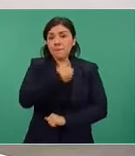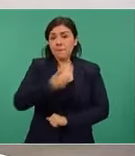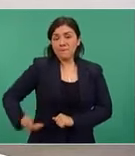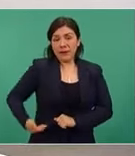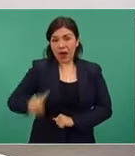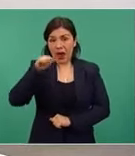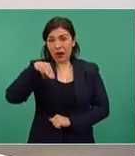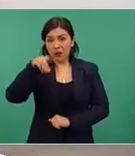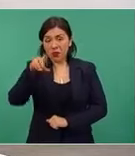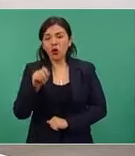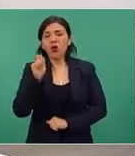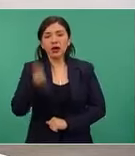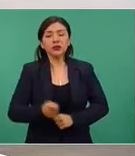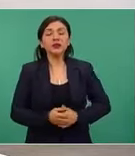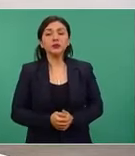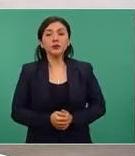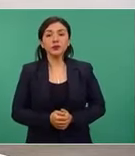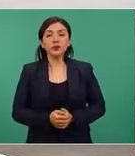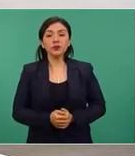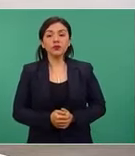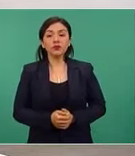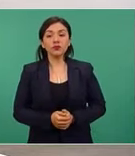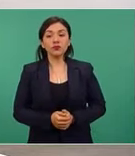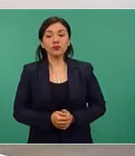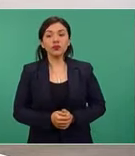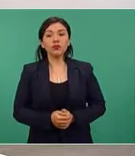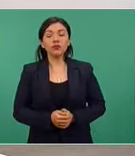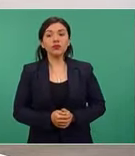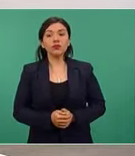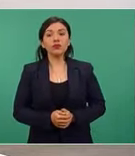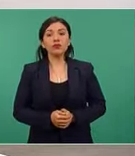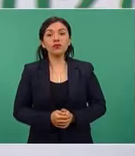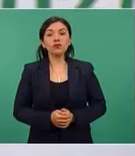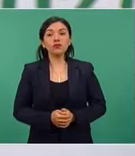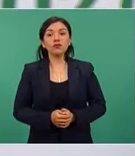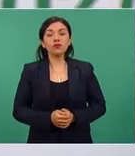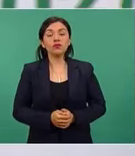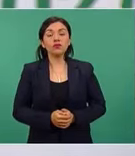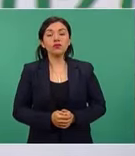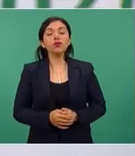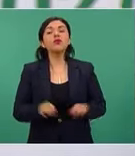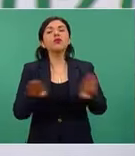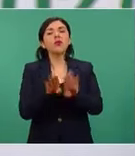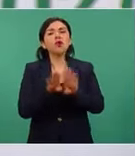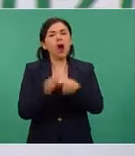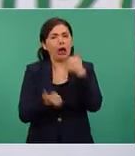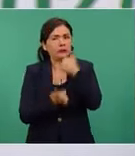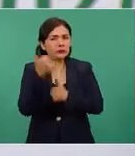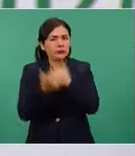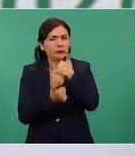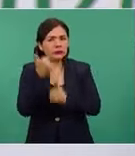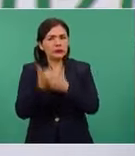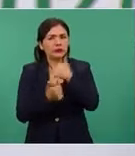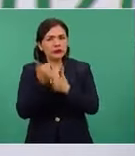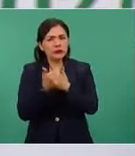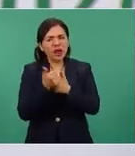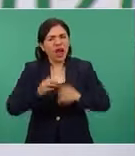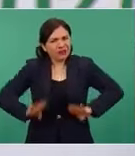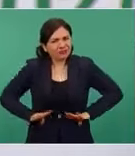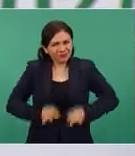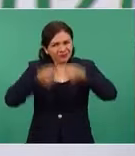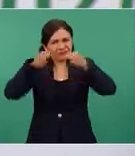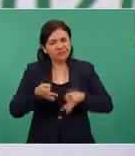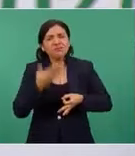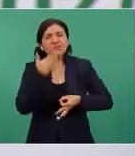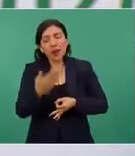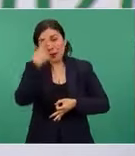República. La competitividad, condiciones para crear condiciones